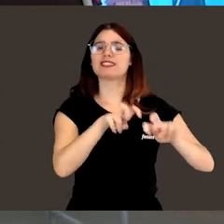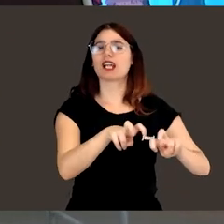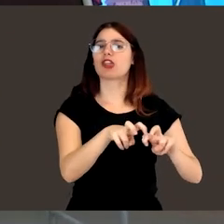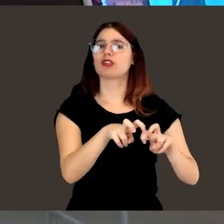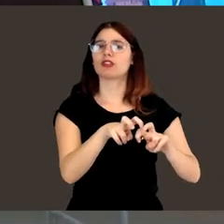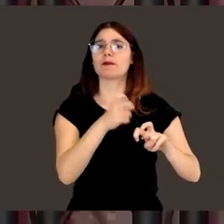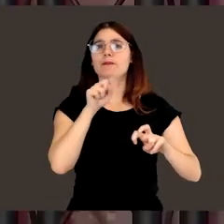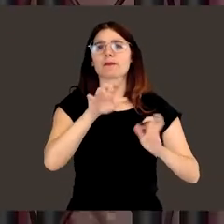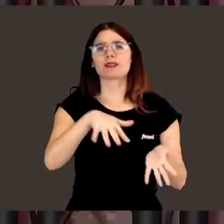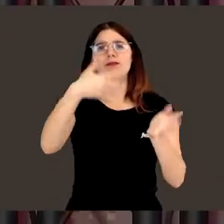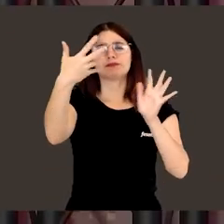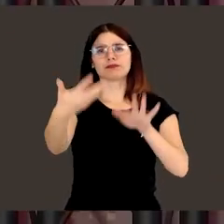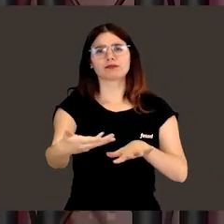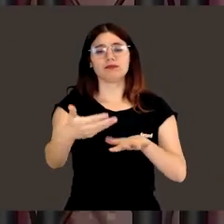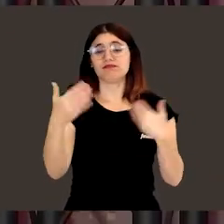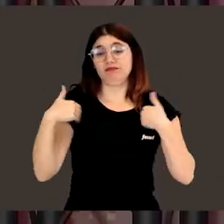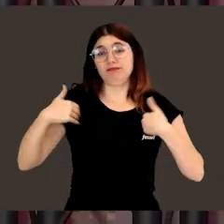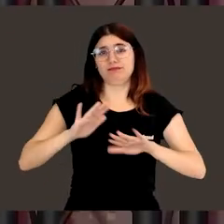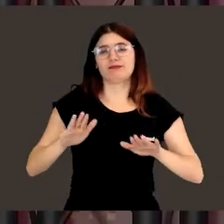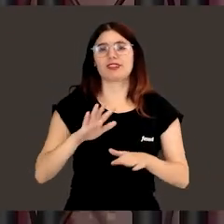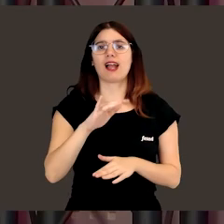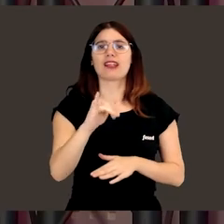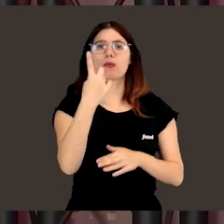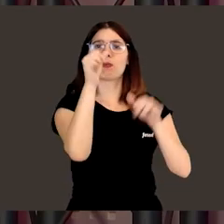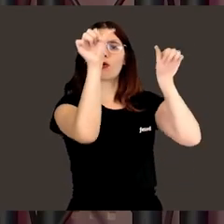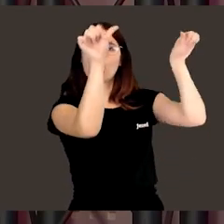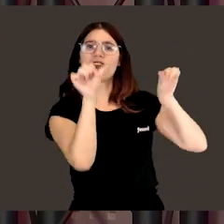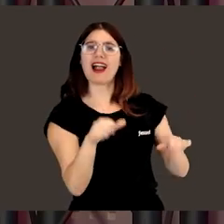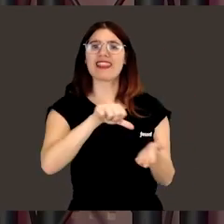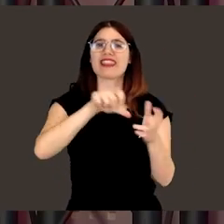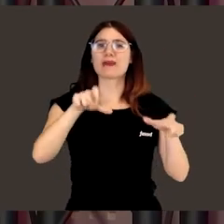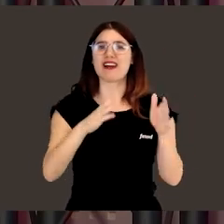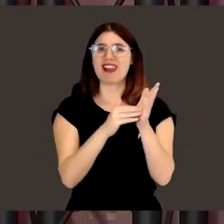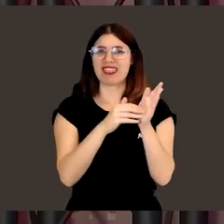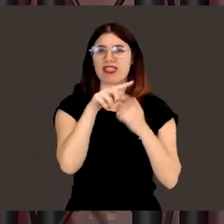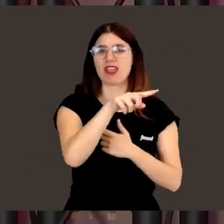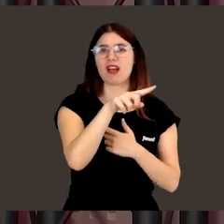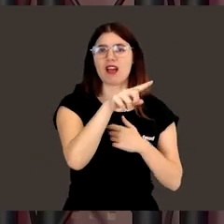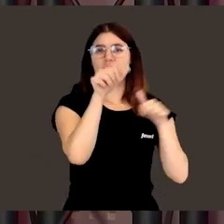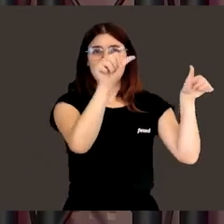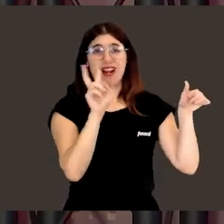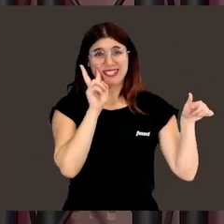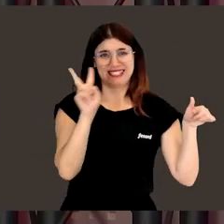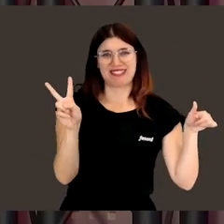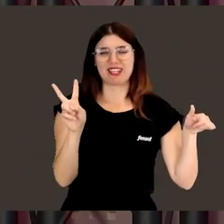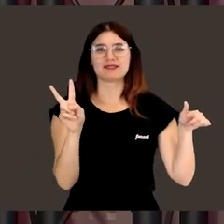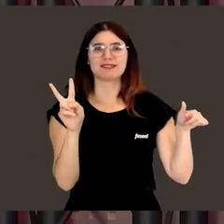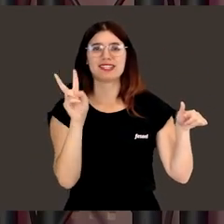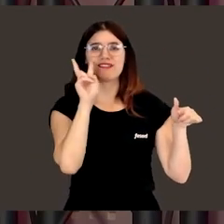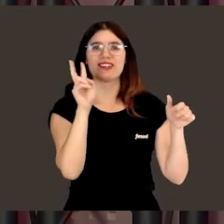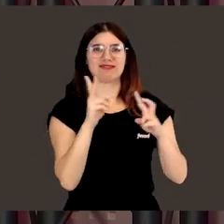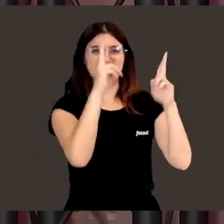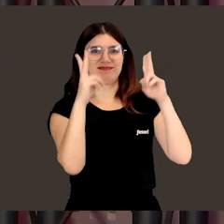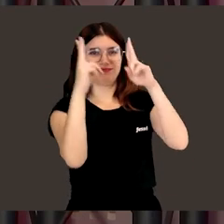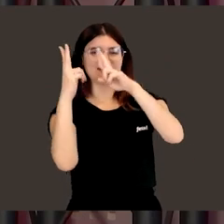investigación, queda plasmada desde ya en un mural en la ciudad de Valencia. Vemos aquí